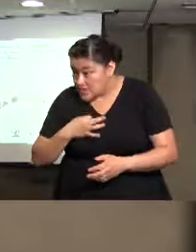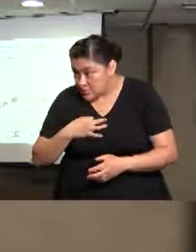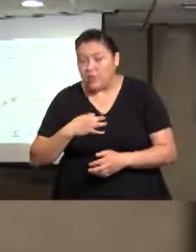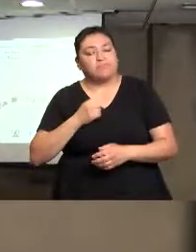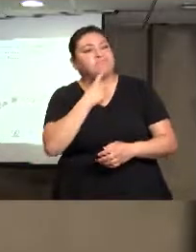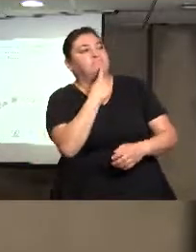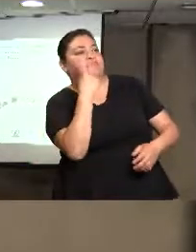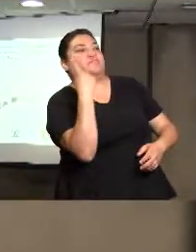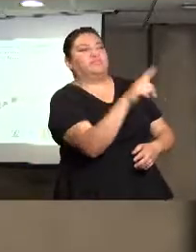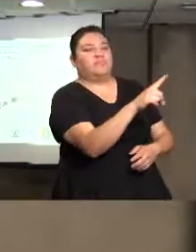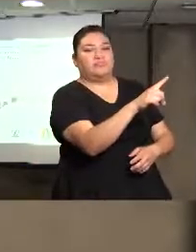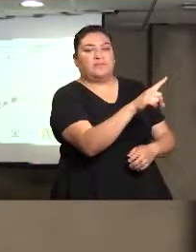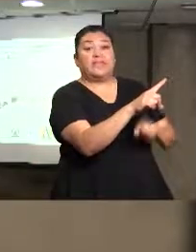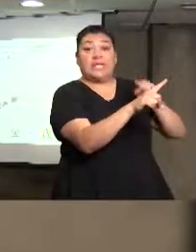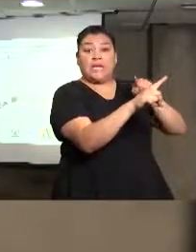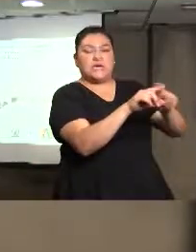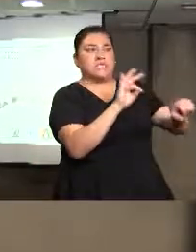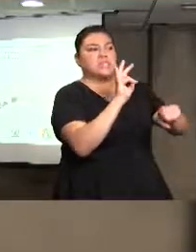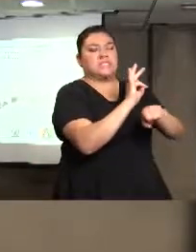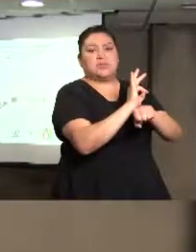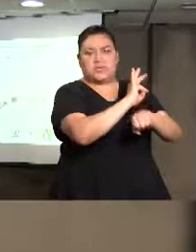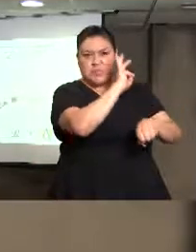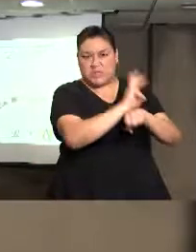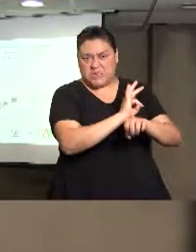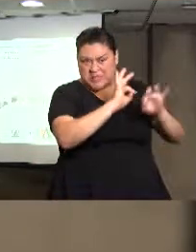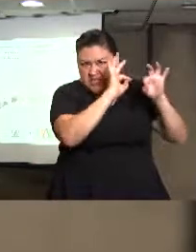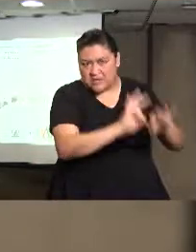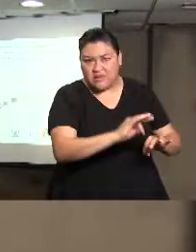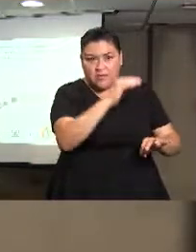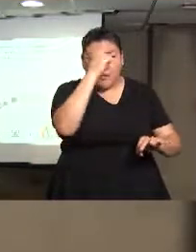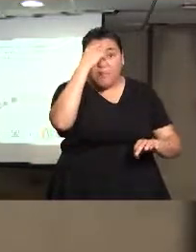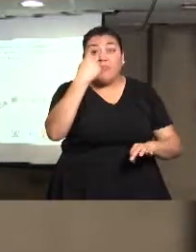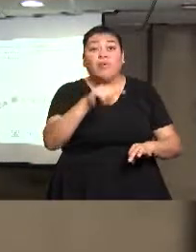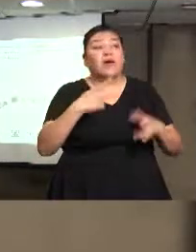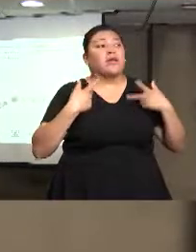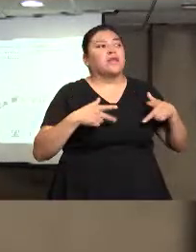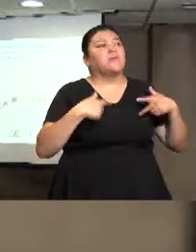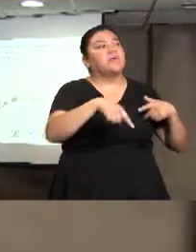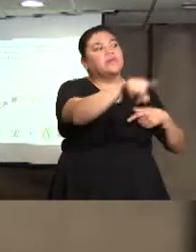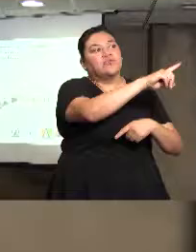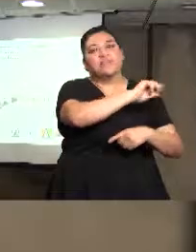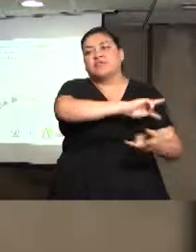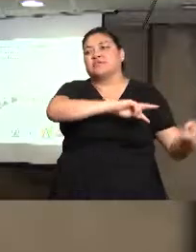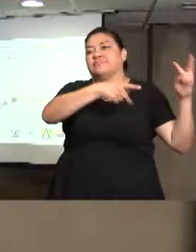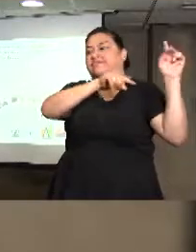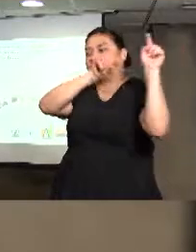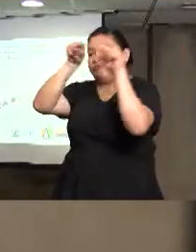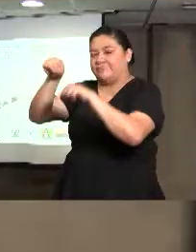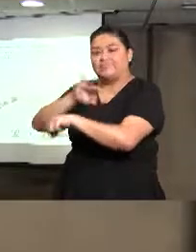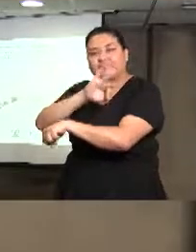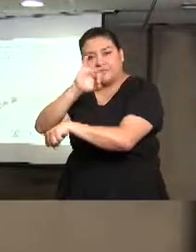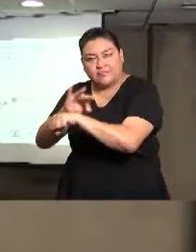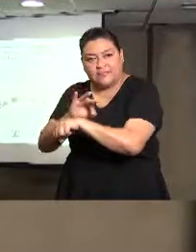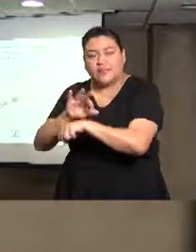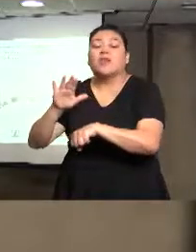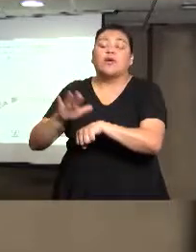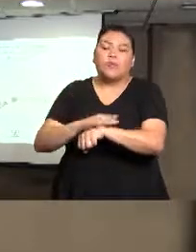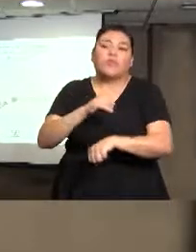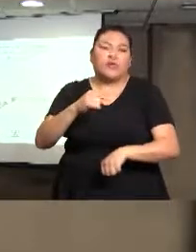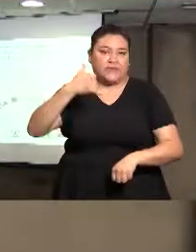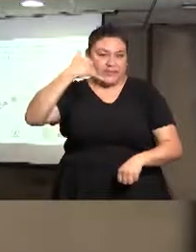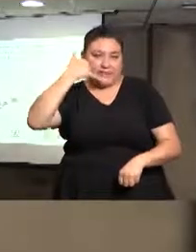eficiente y efectiva. Y bajo toda esta premisa, es que lanzamos la Línea Nacional contra la Trata de Personas, el